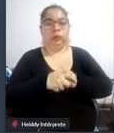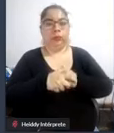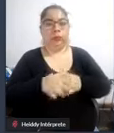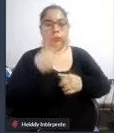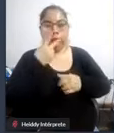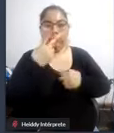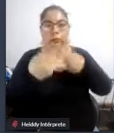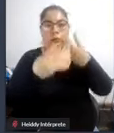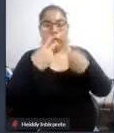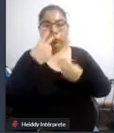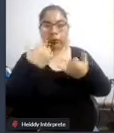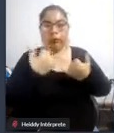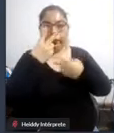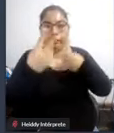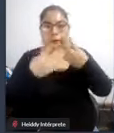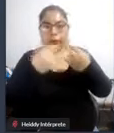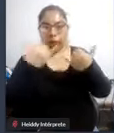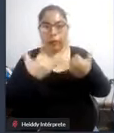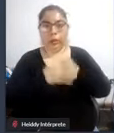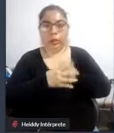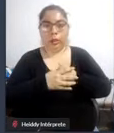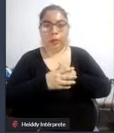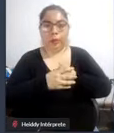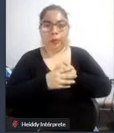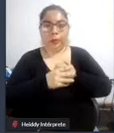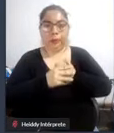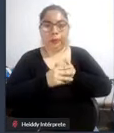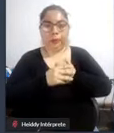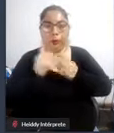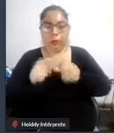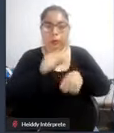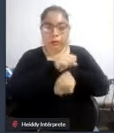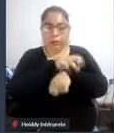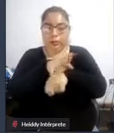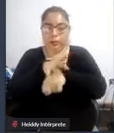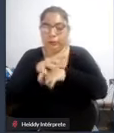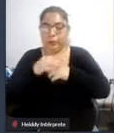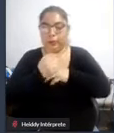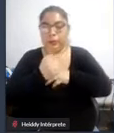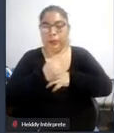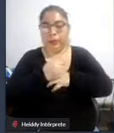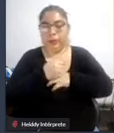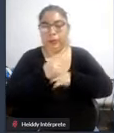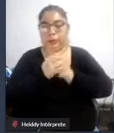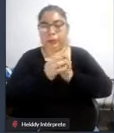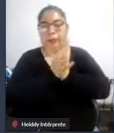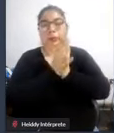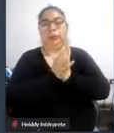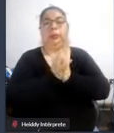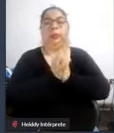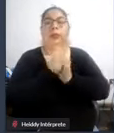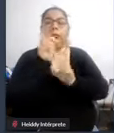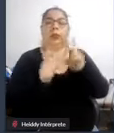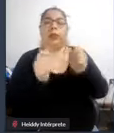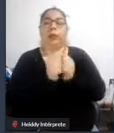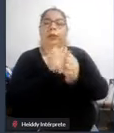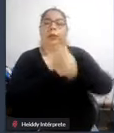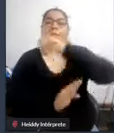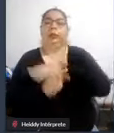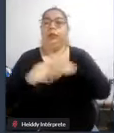ahora en esta pandemia que las personas con discapacidad no han tenido acceso